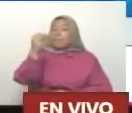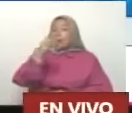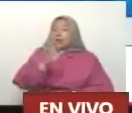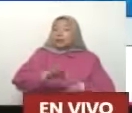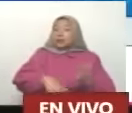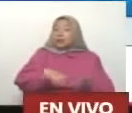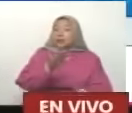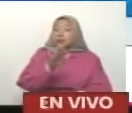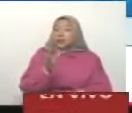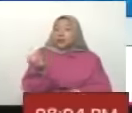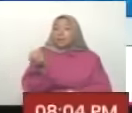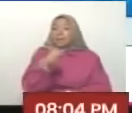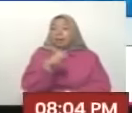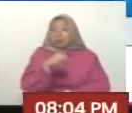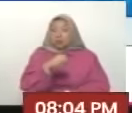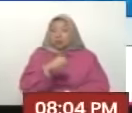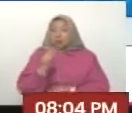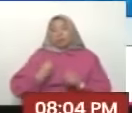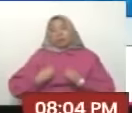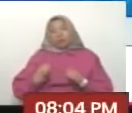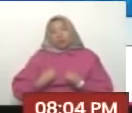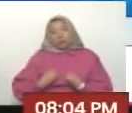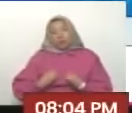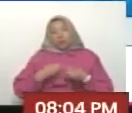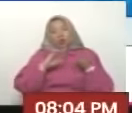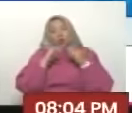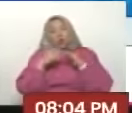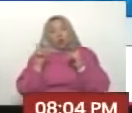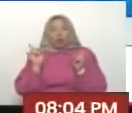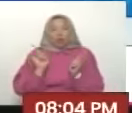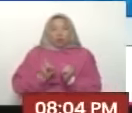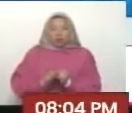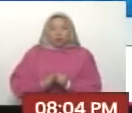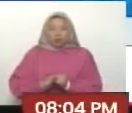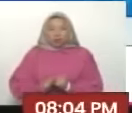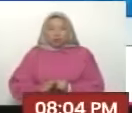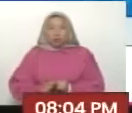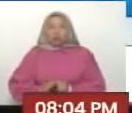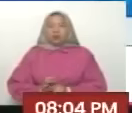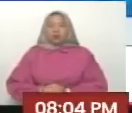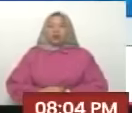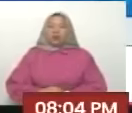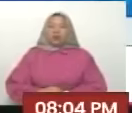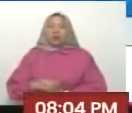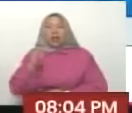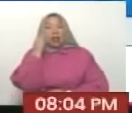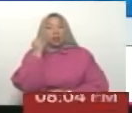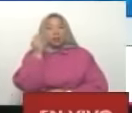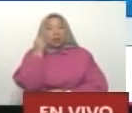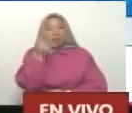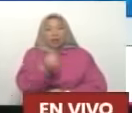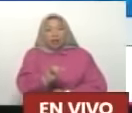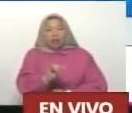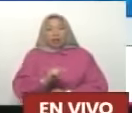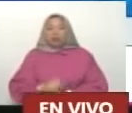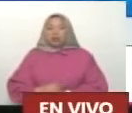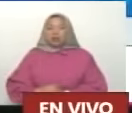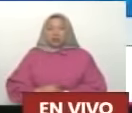cuando Vivíamos En pequeñas Poblaciones De hecho La experiencia Que tenemos Yo, Pedro